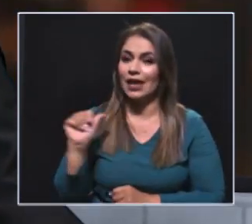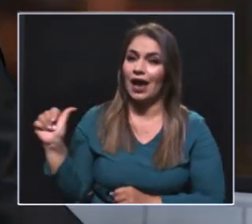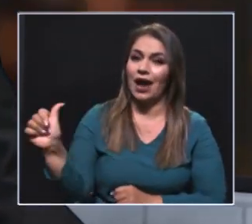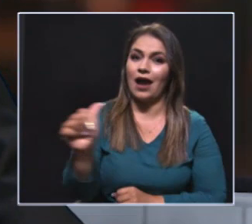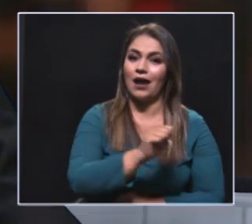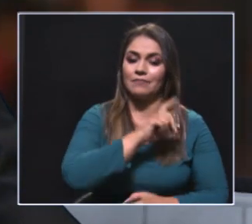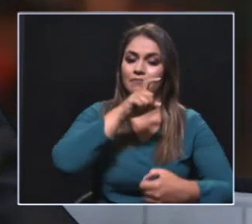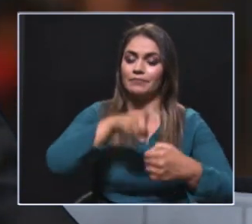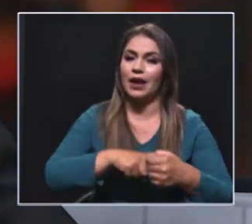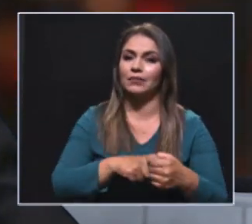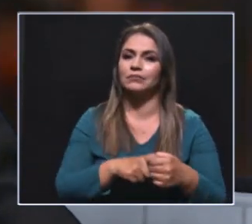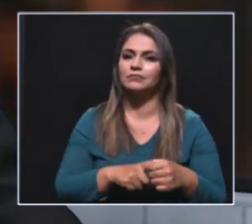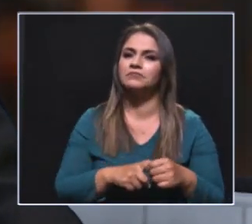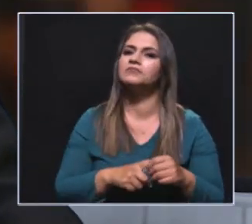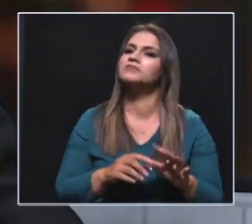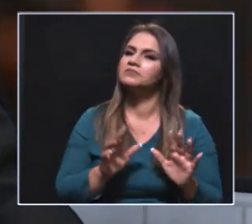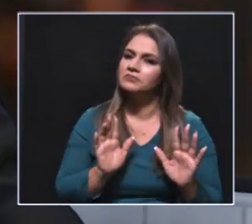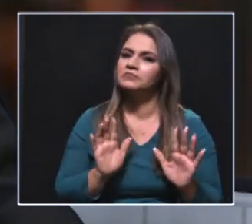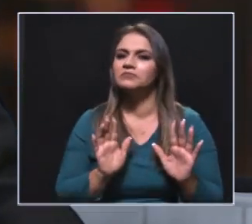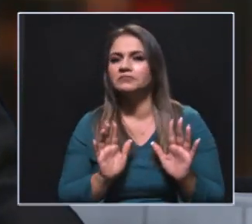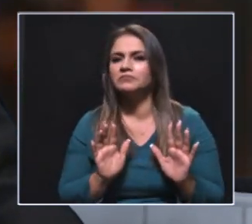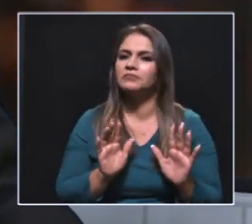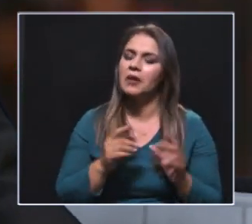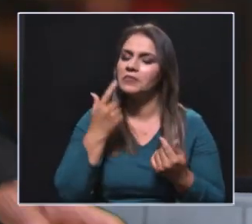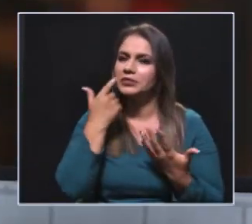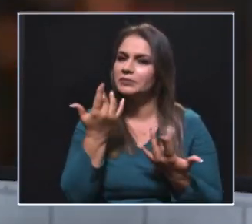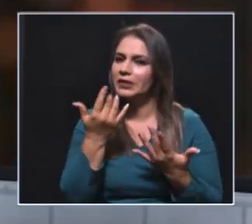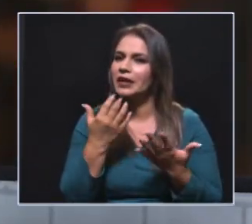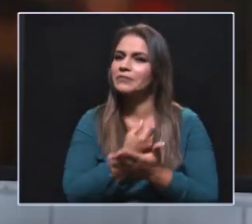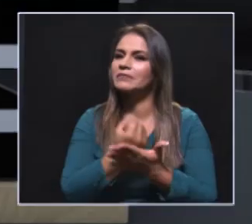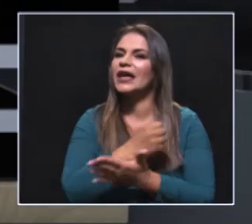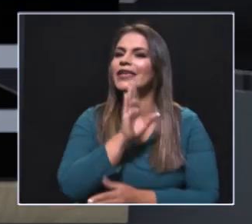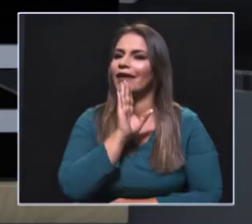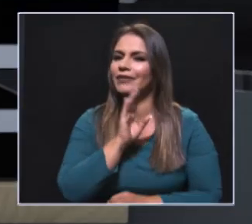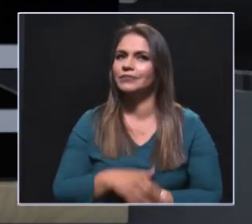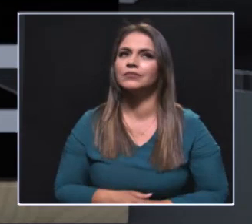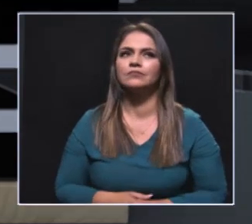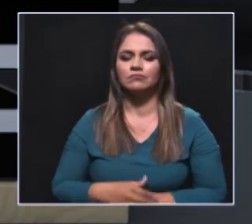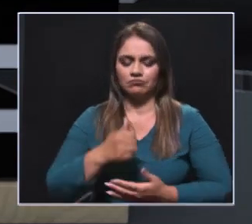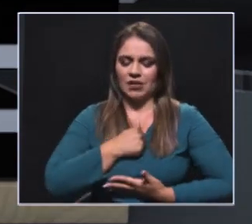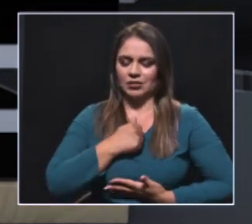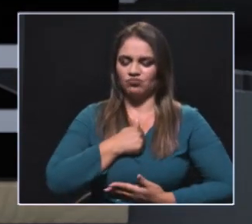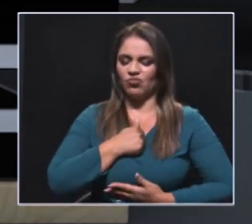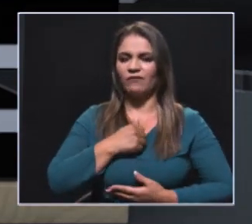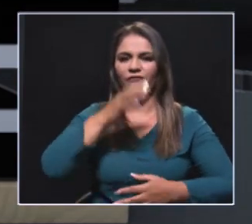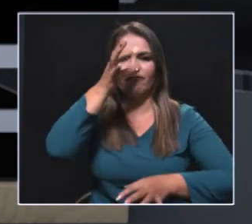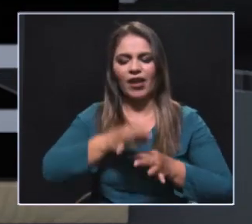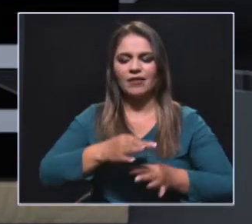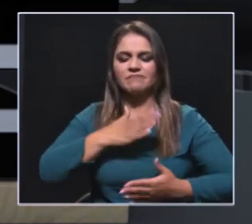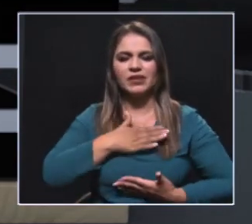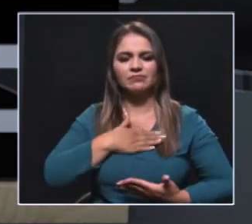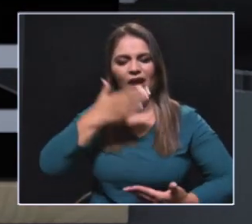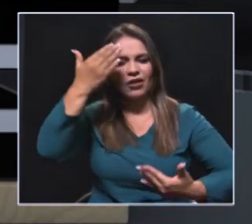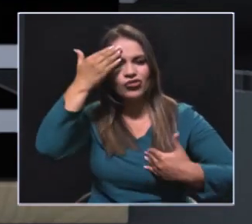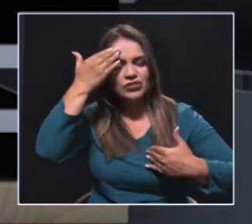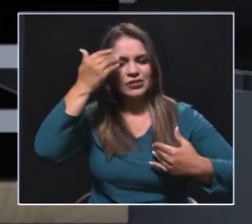se van a presentar para ser elegidas, vamos a lograr precisamente muy buenos resultados porque creyeron en ella, hubo un cambio transformacional que es